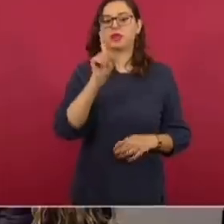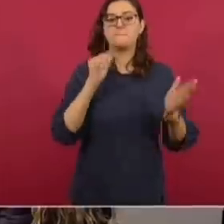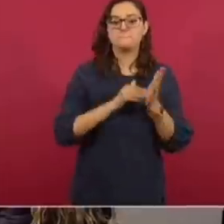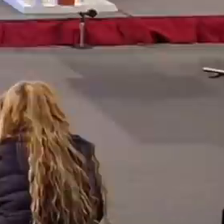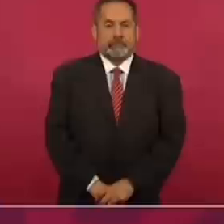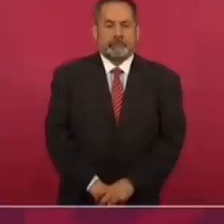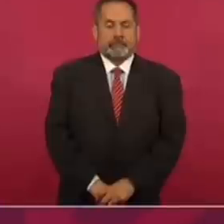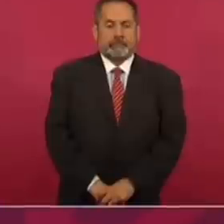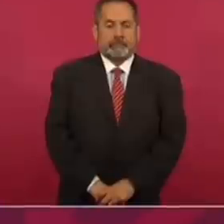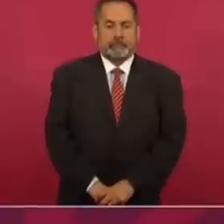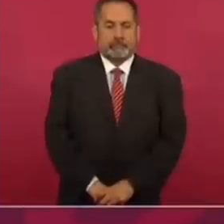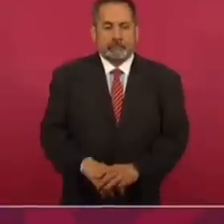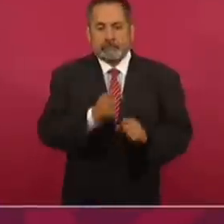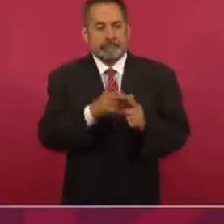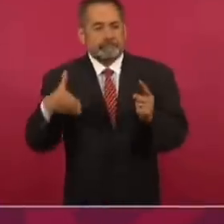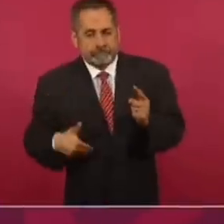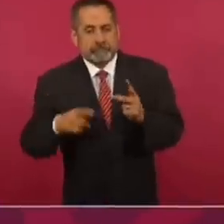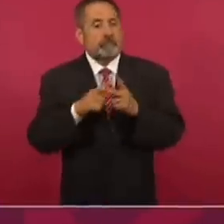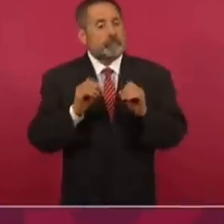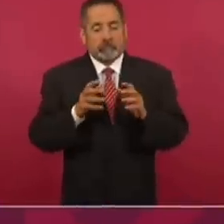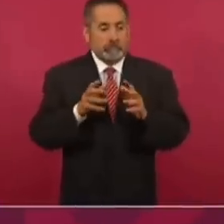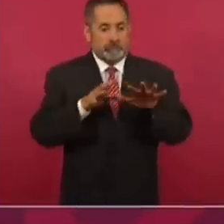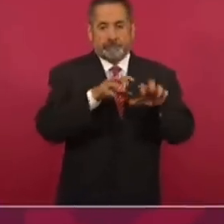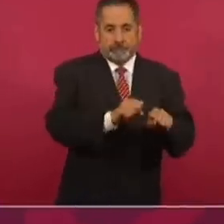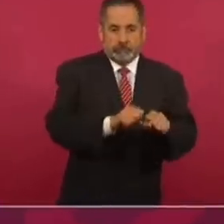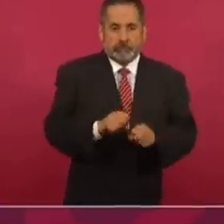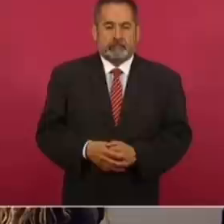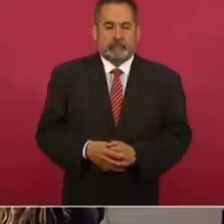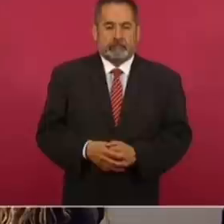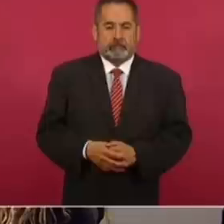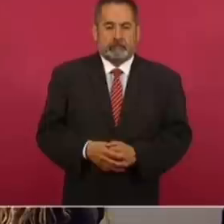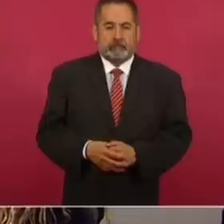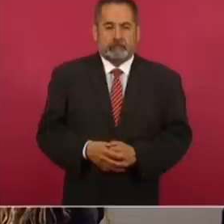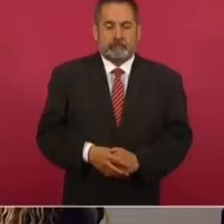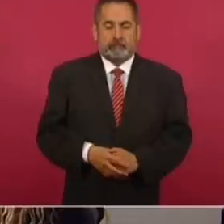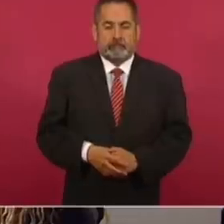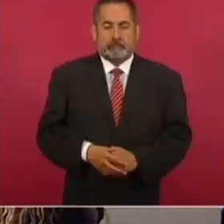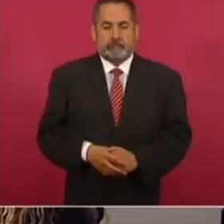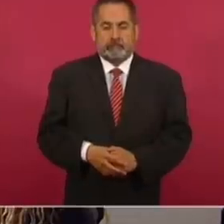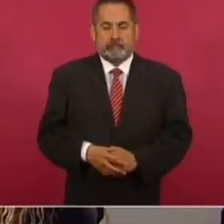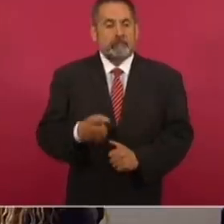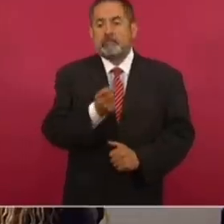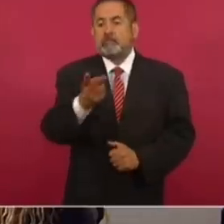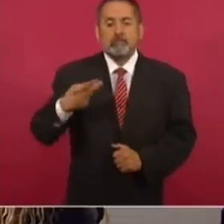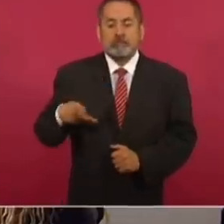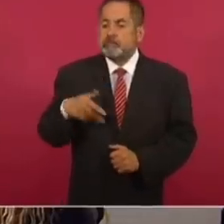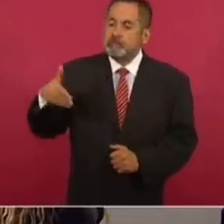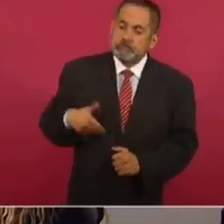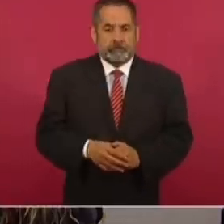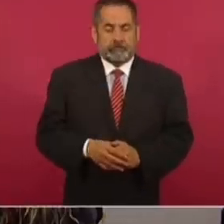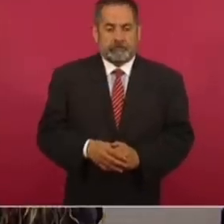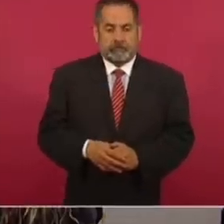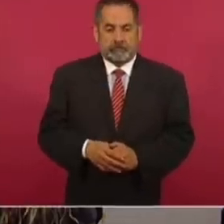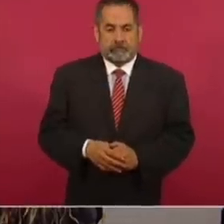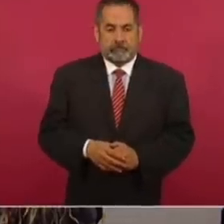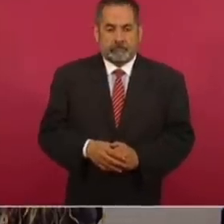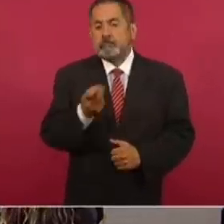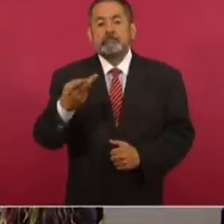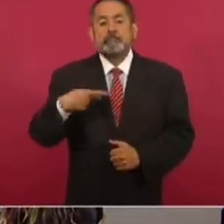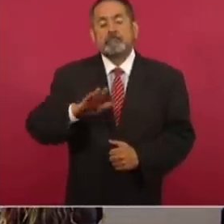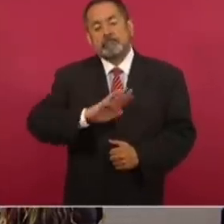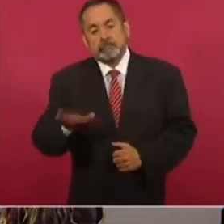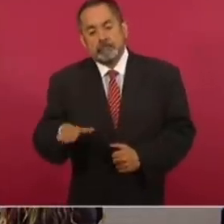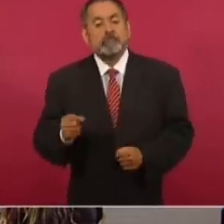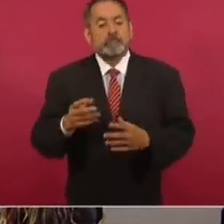1412. Heridos y detenidos. 1127. Aquí estamos nosotros. Civiles heridos y detenidos. 206. Fallecidos.